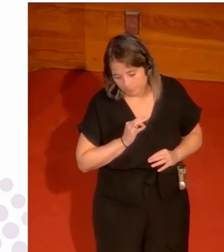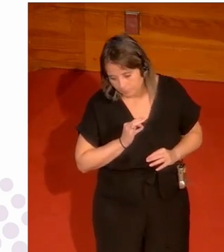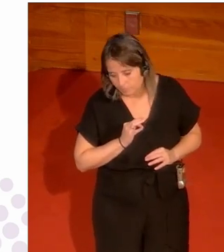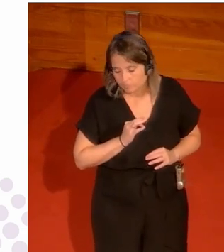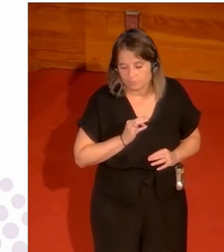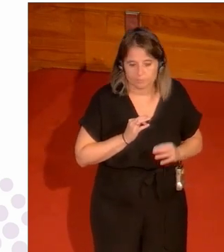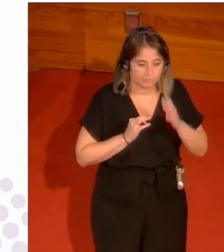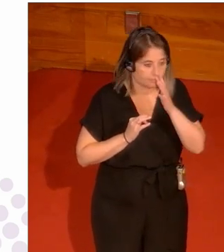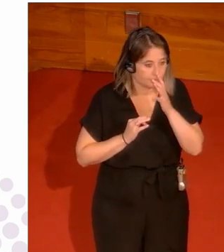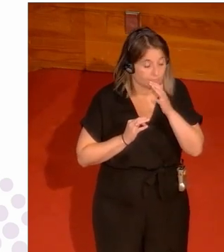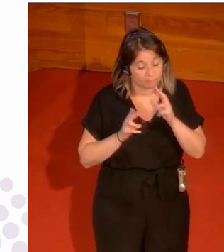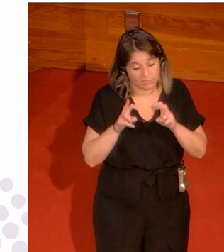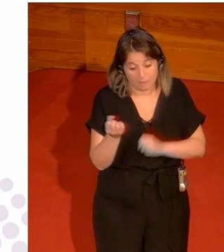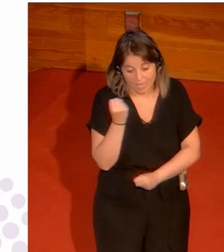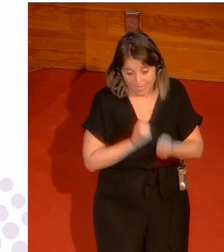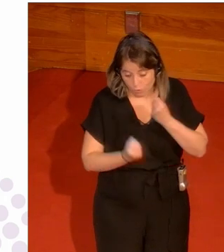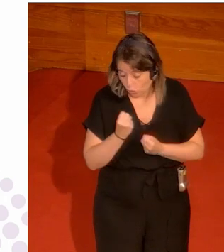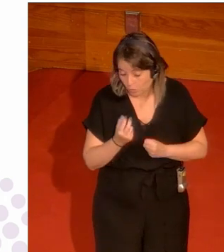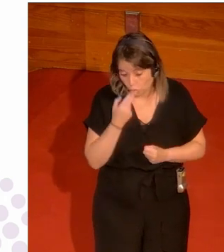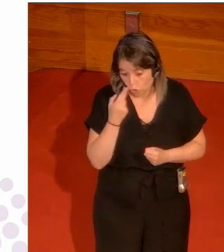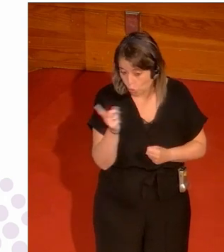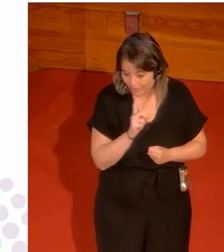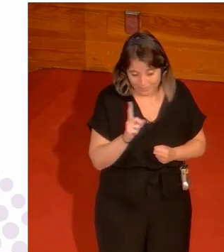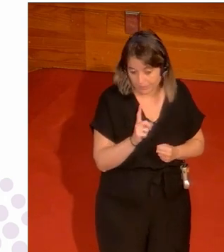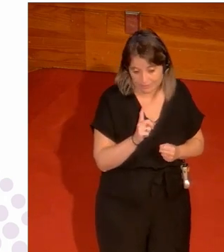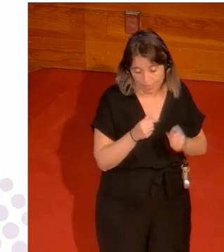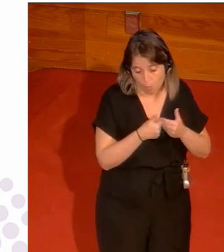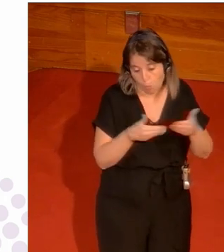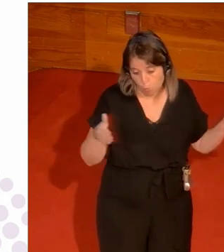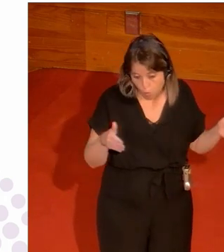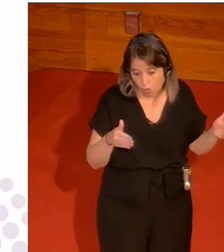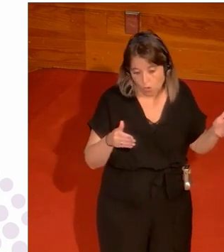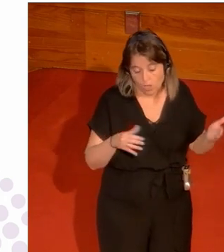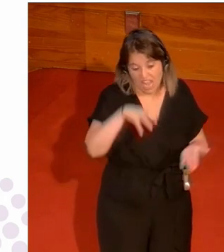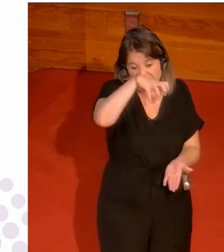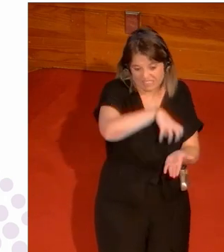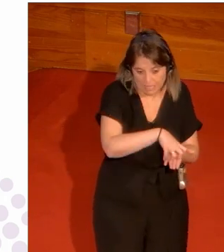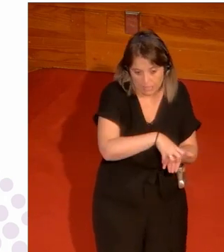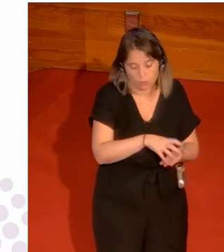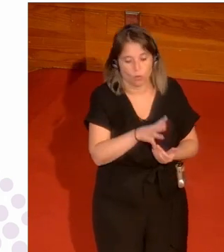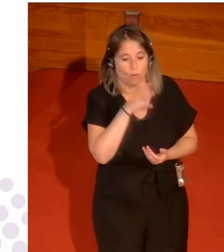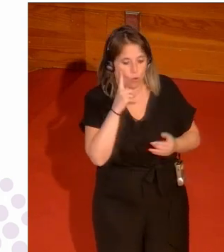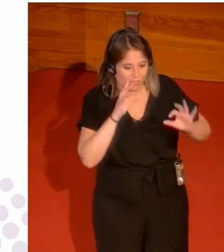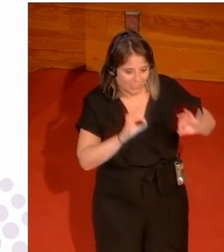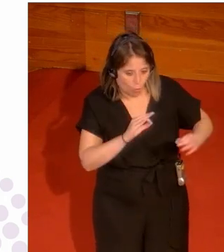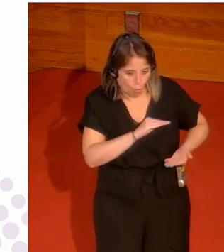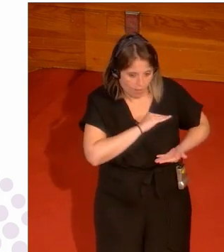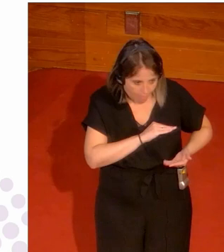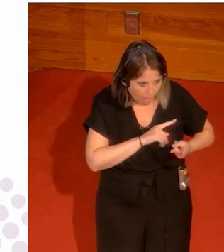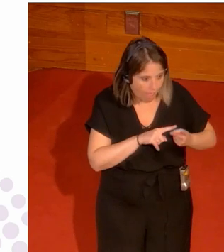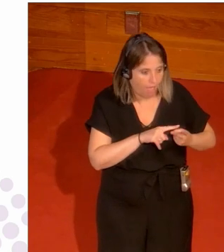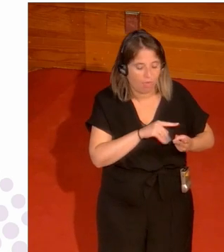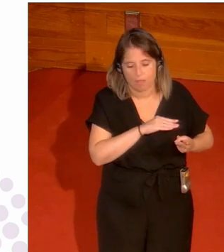a lo mejor resulta que por cuestiones económicas no les interesa abrir todo el estadio porque tienen que poner seguridad para todo el